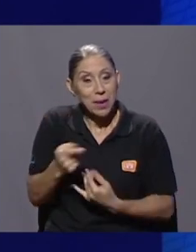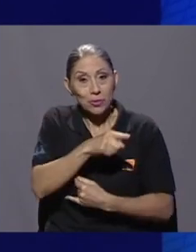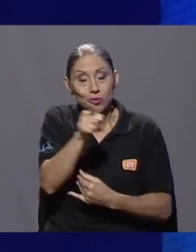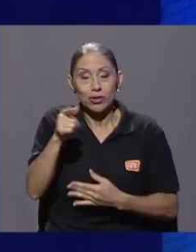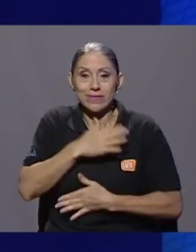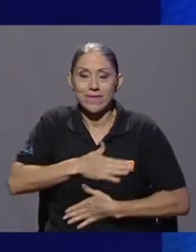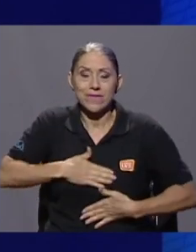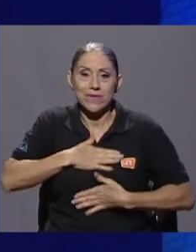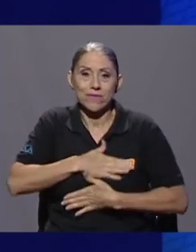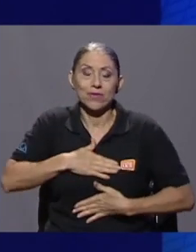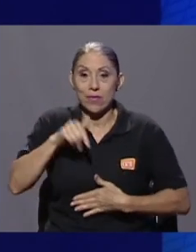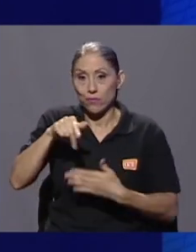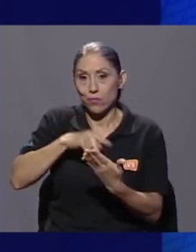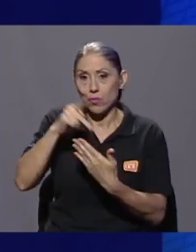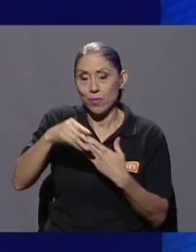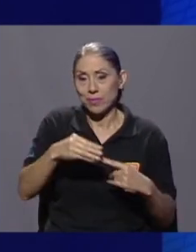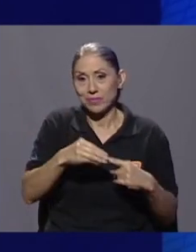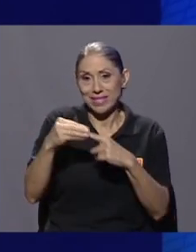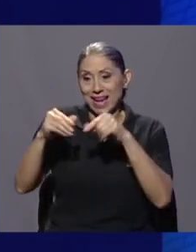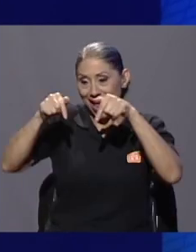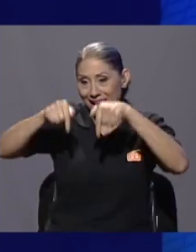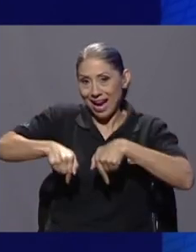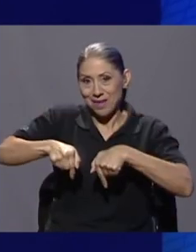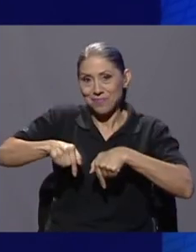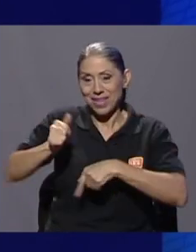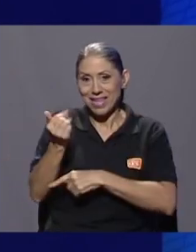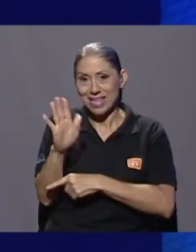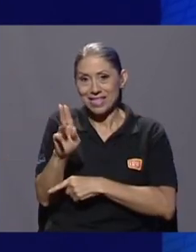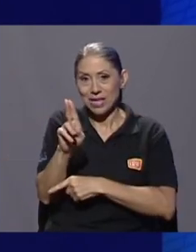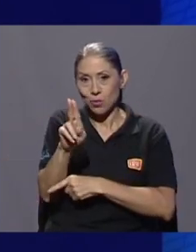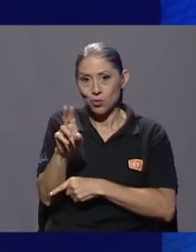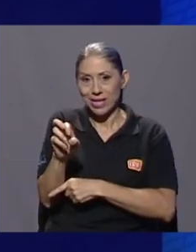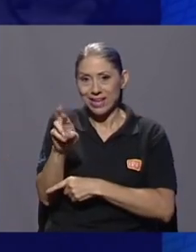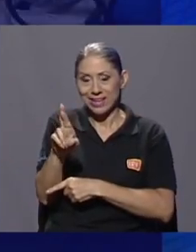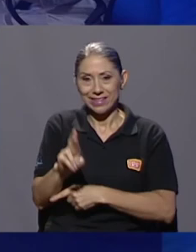de este programa especial acá en 15 UCR.